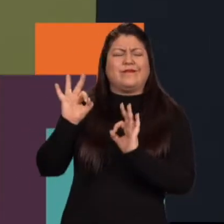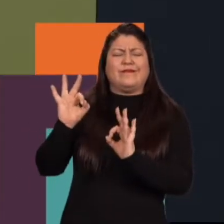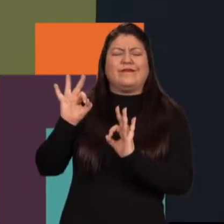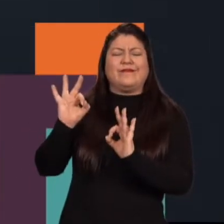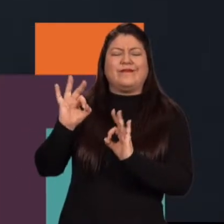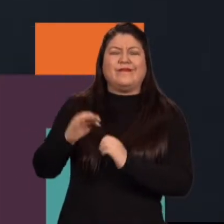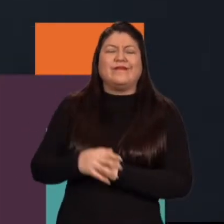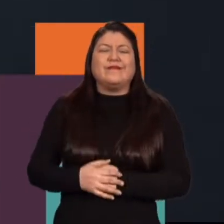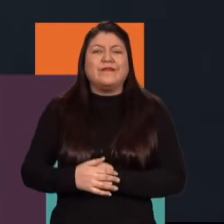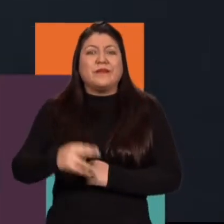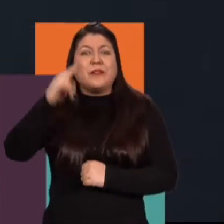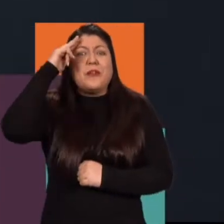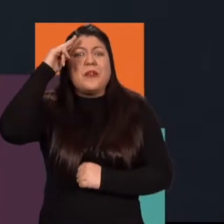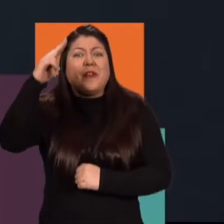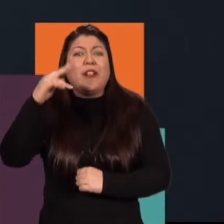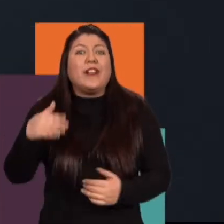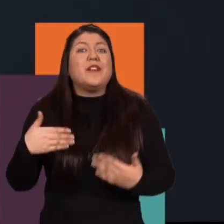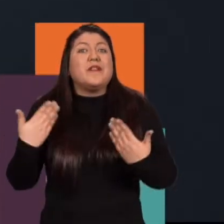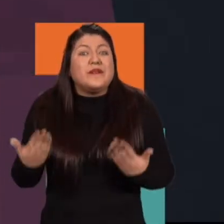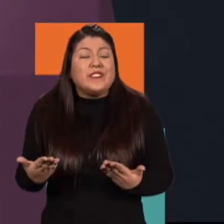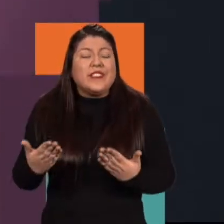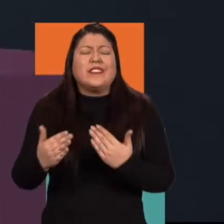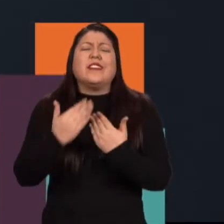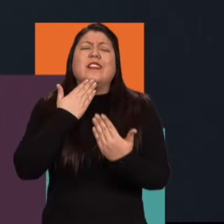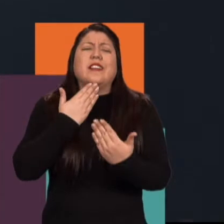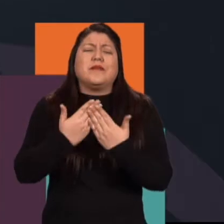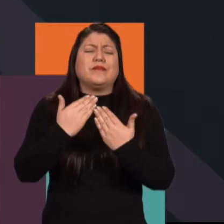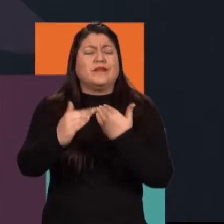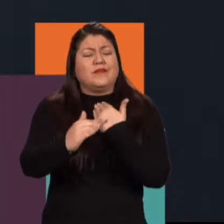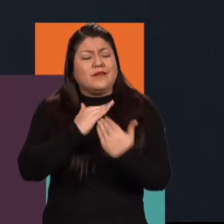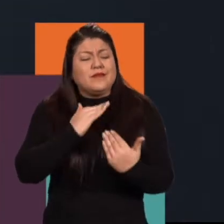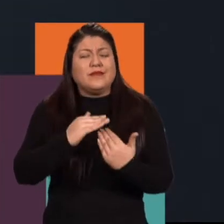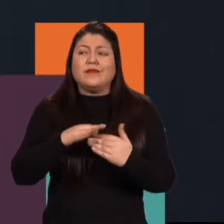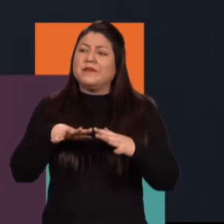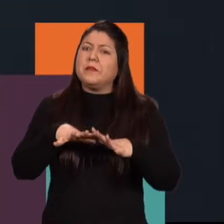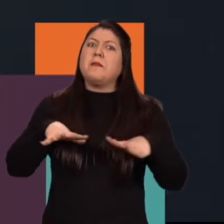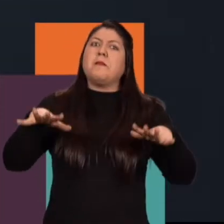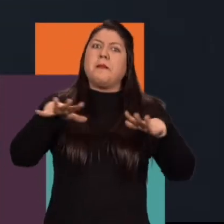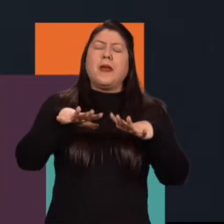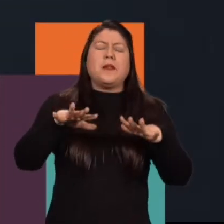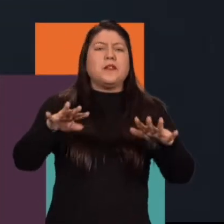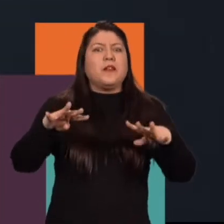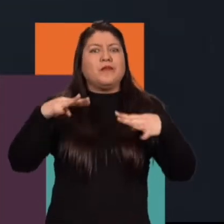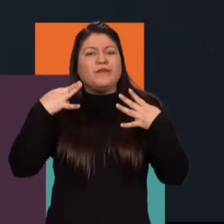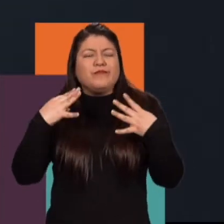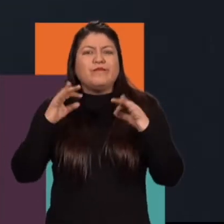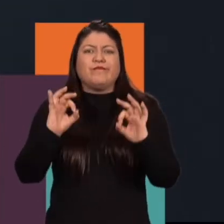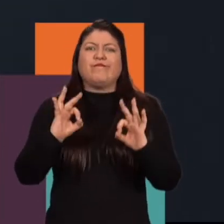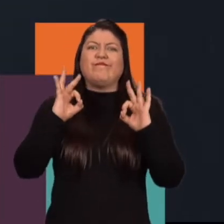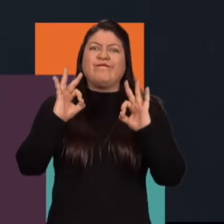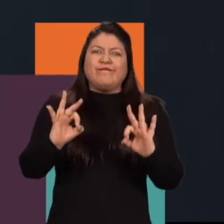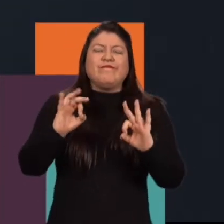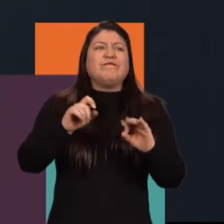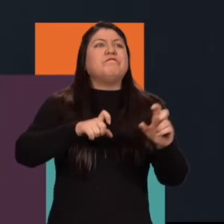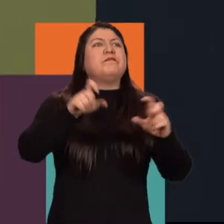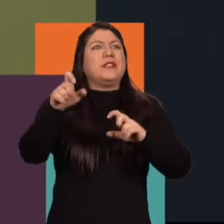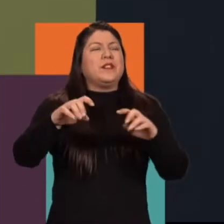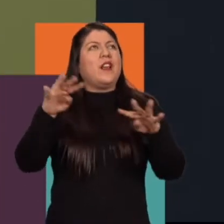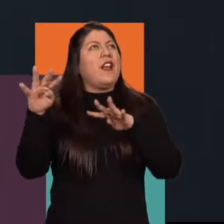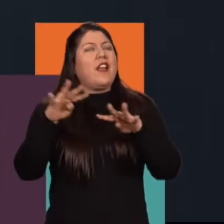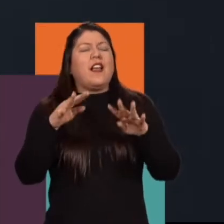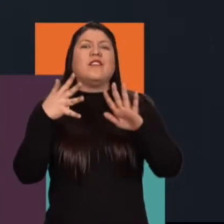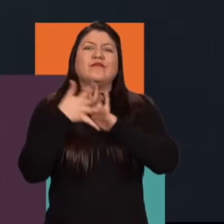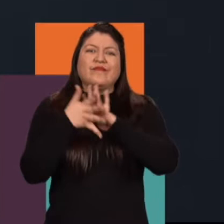Sí, ahí te escuchamos. Bueno, Karen, muchas gracias por esta invitación. Gracias por abrir estos espacios tan importantes para los